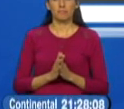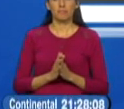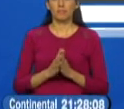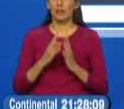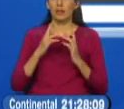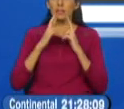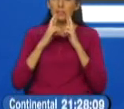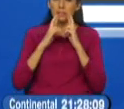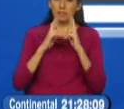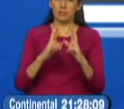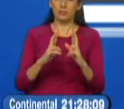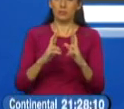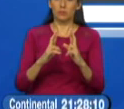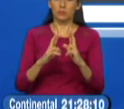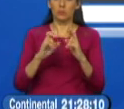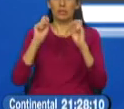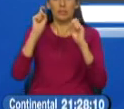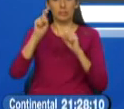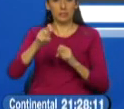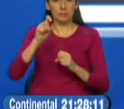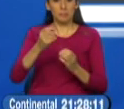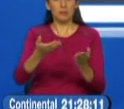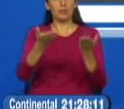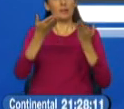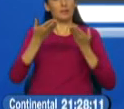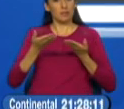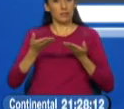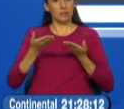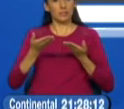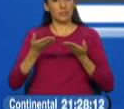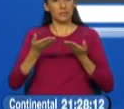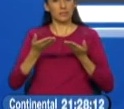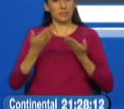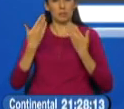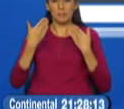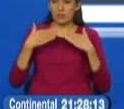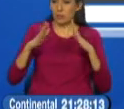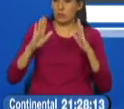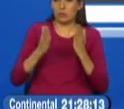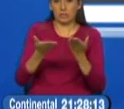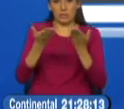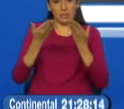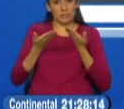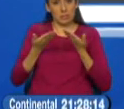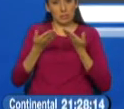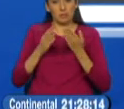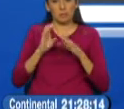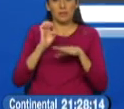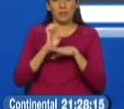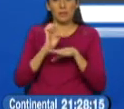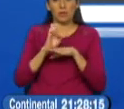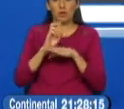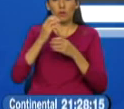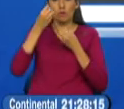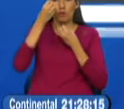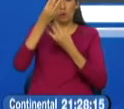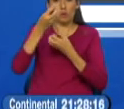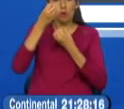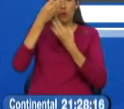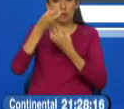de que debe haber recibido de sus representantes en el Ecuador los informes